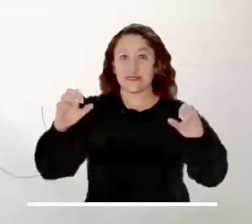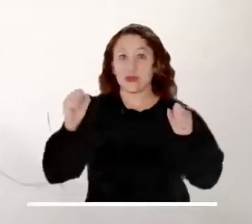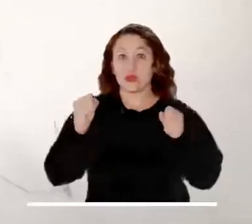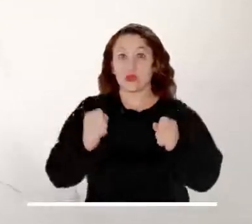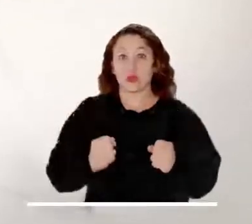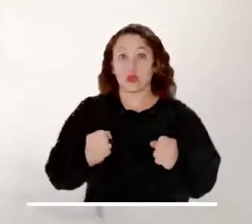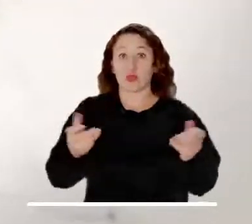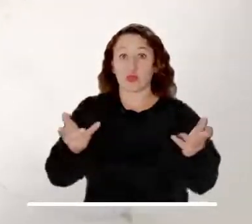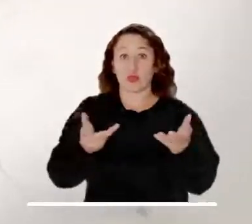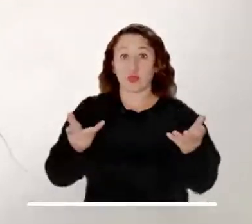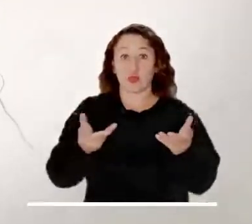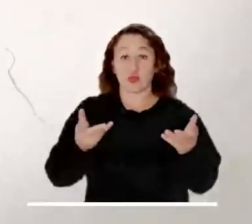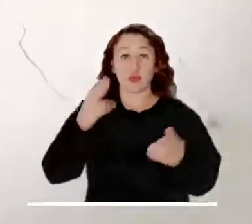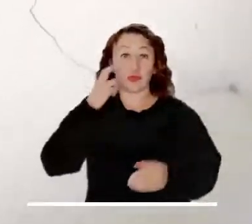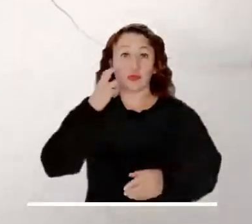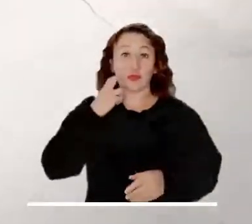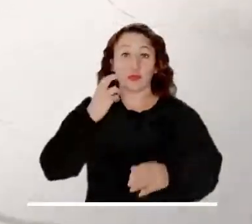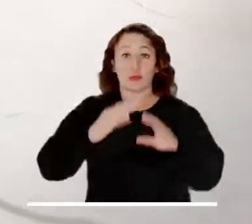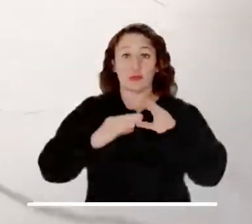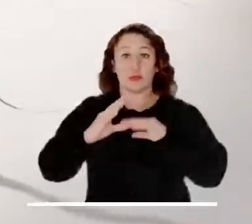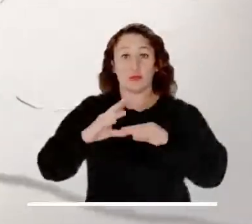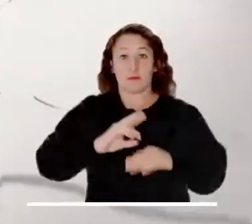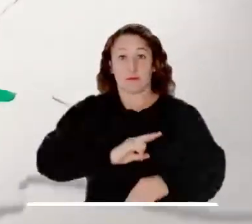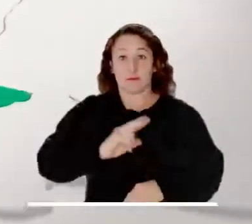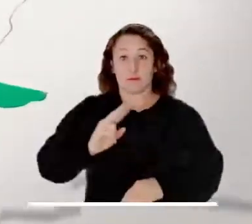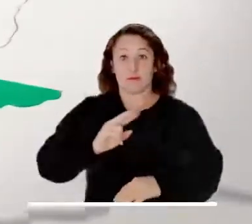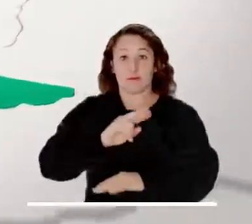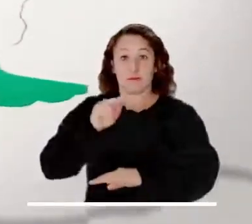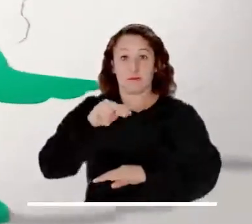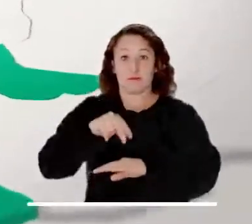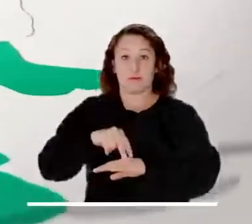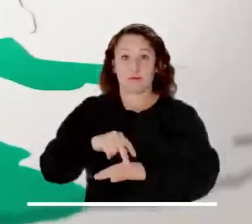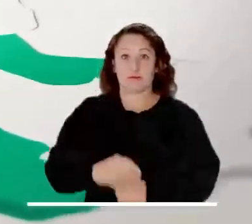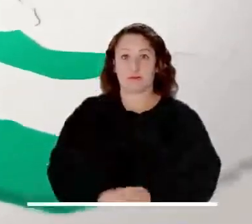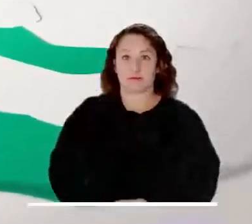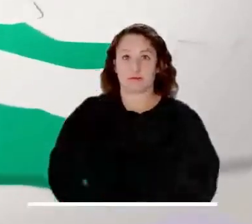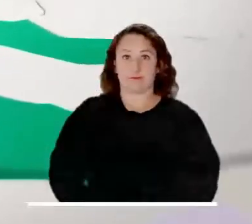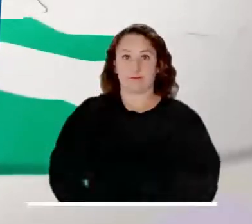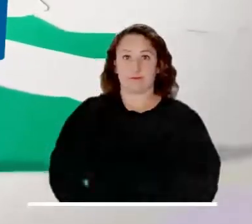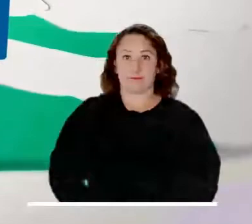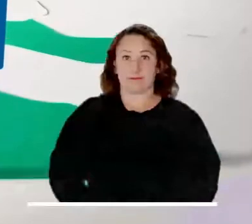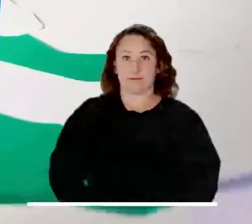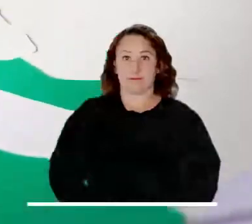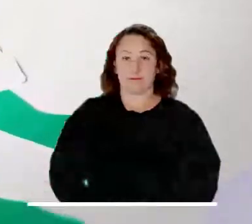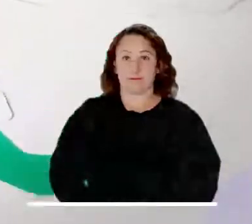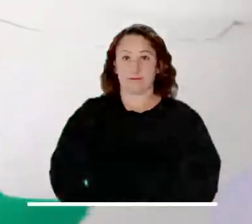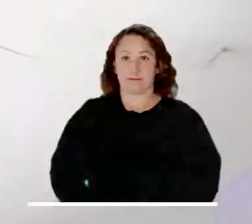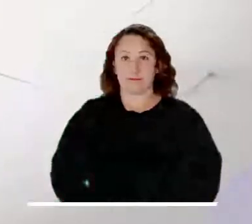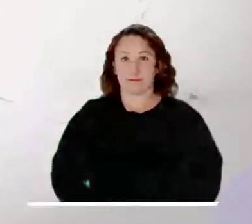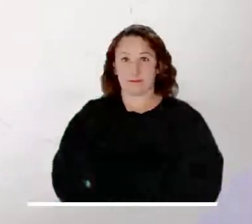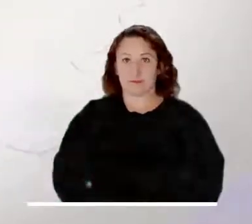Fuertes aguaceros seguirán dominando los cielos de Chocó, Cauca, Valle del Cauca y Nariño.